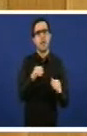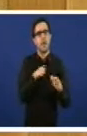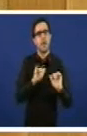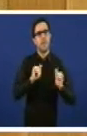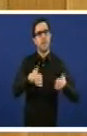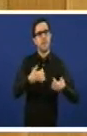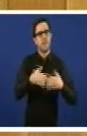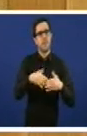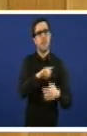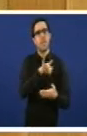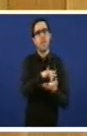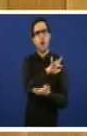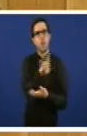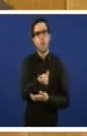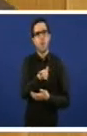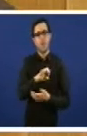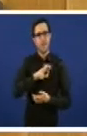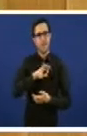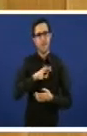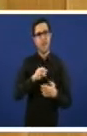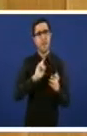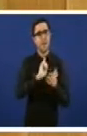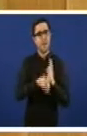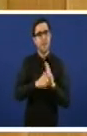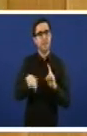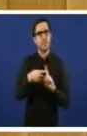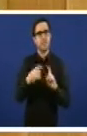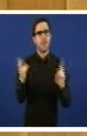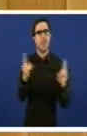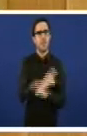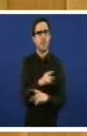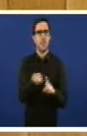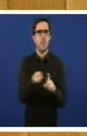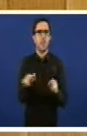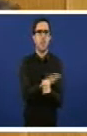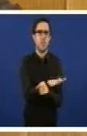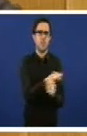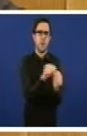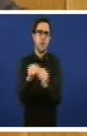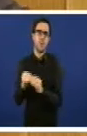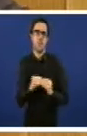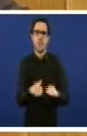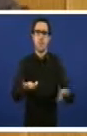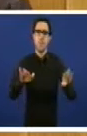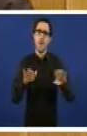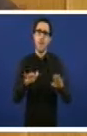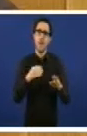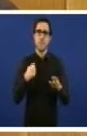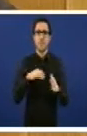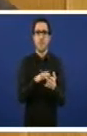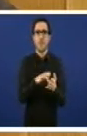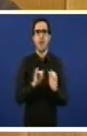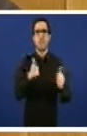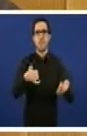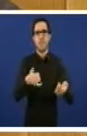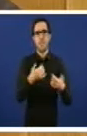xaneiro e elimínase a cobertura universal. Pero, ese mesmo día, entra en vigor a Lei 33-2011